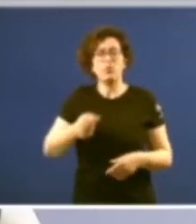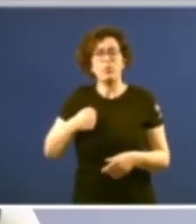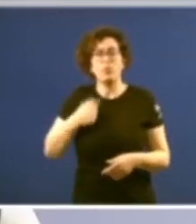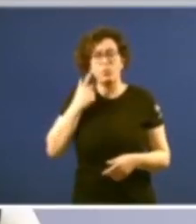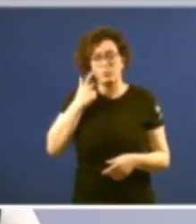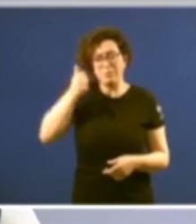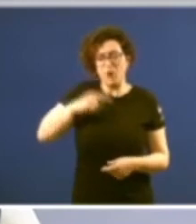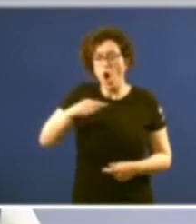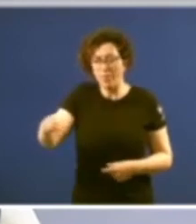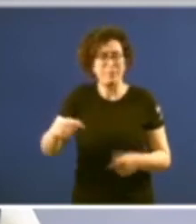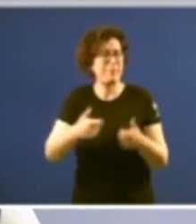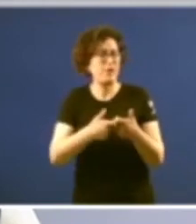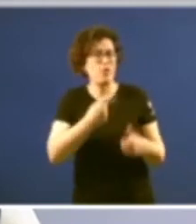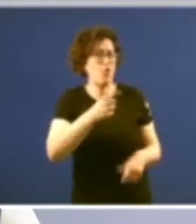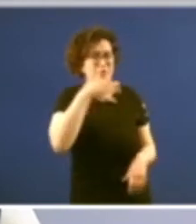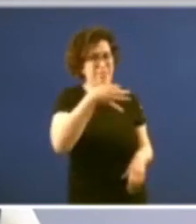pero non a falar